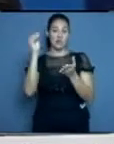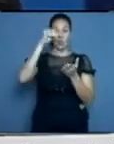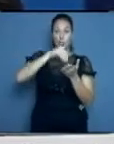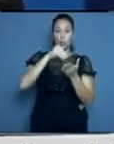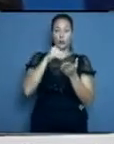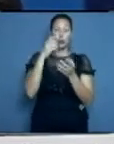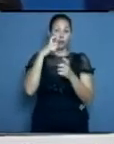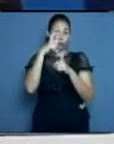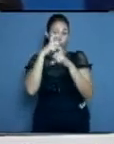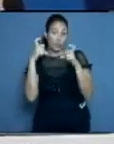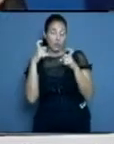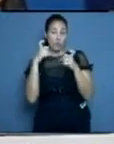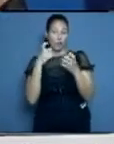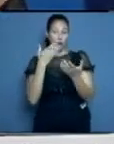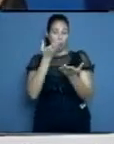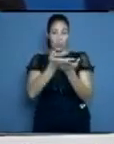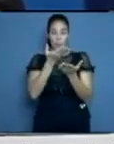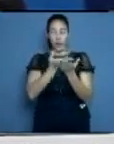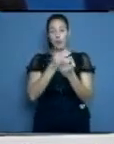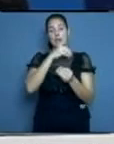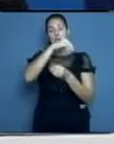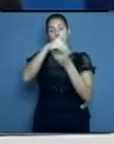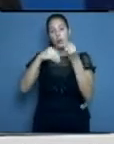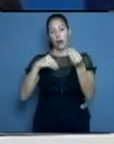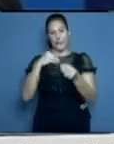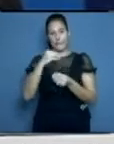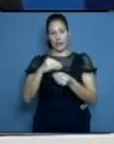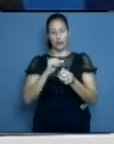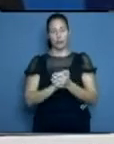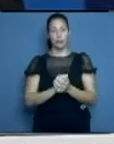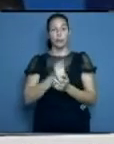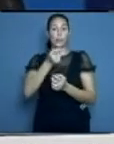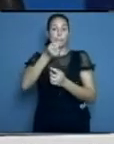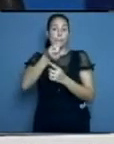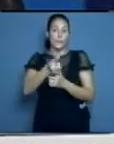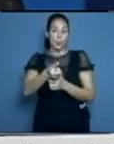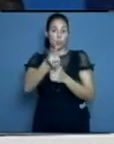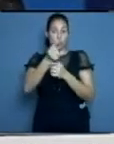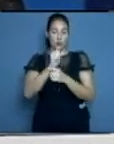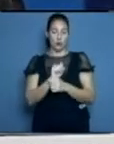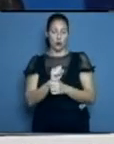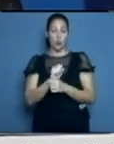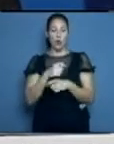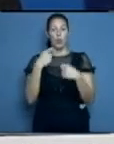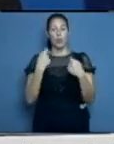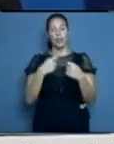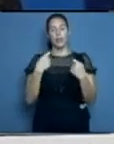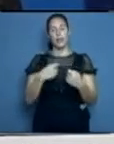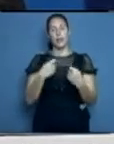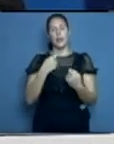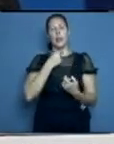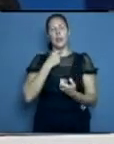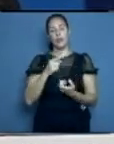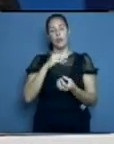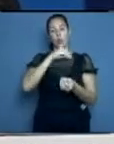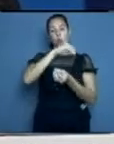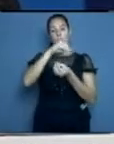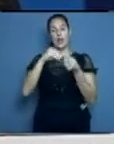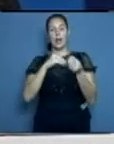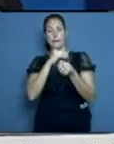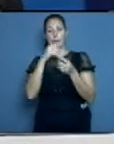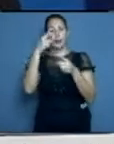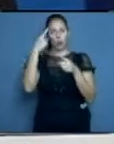se está trabajando que debe salir próximamente la versión 1.7, es decir, la séptima versión del